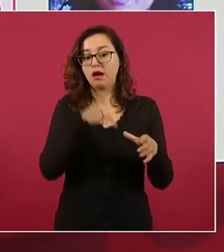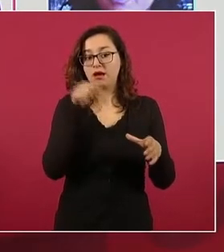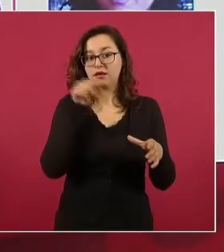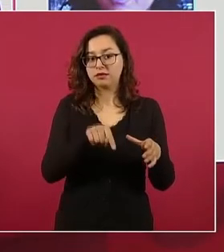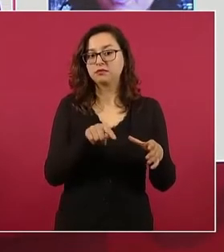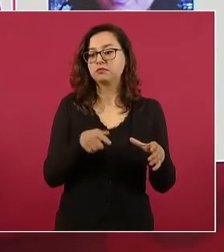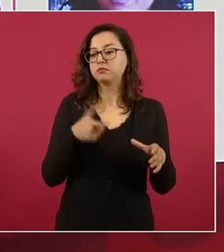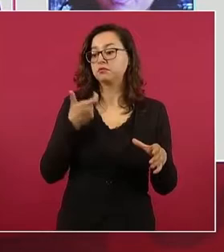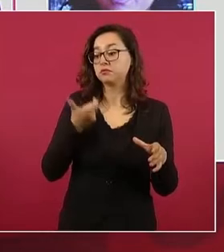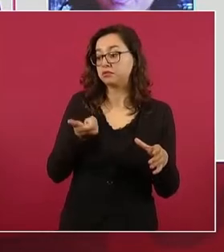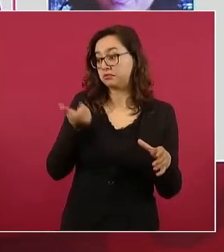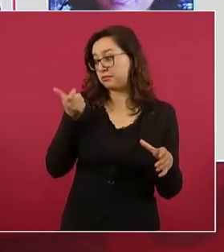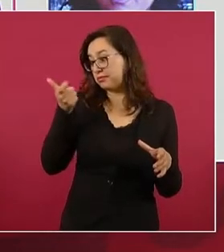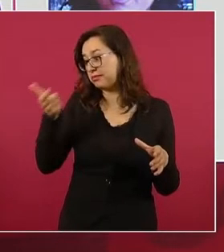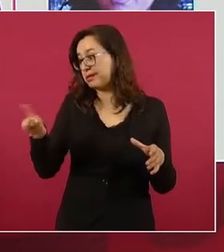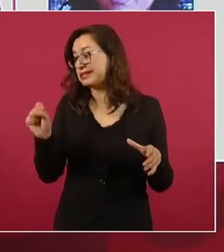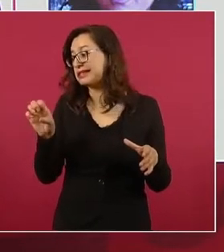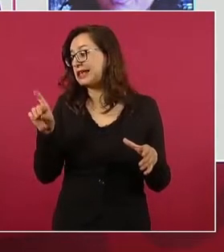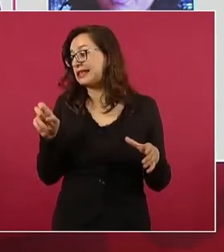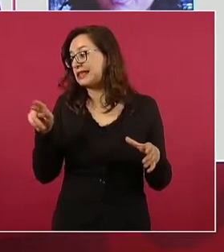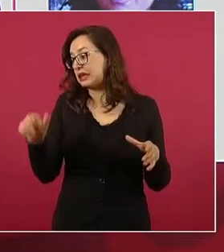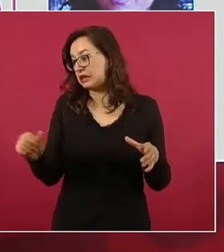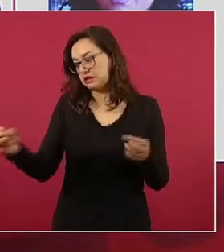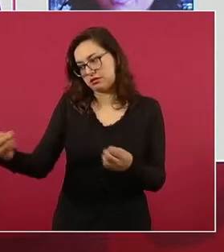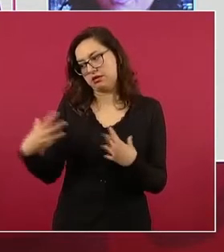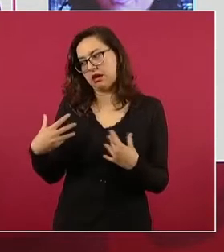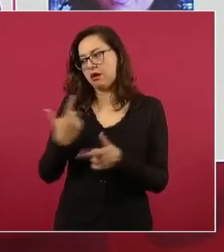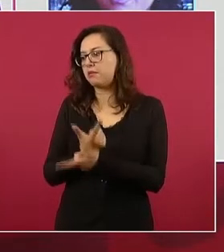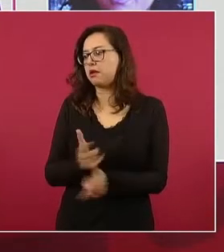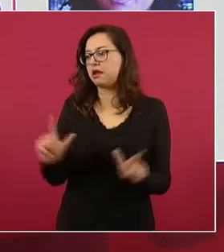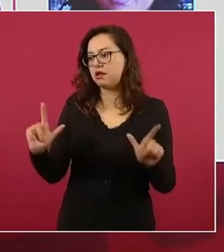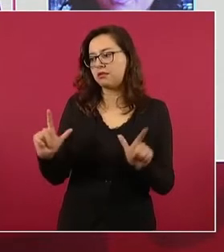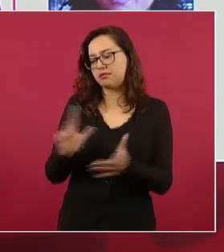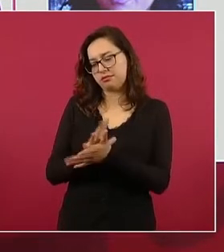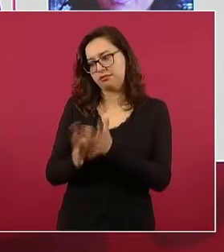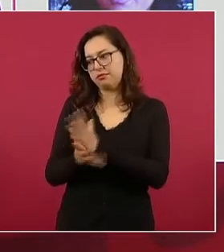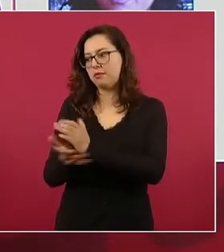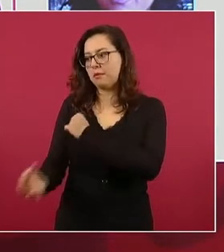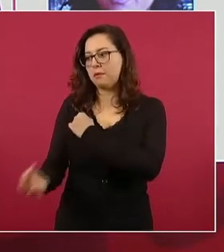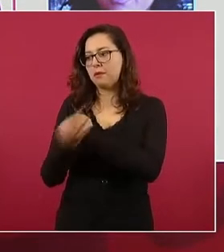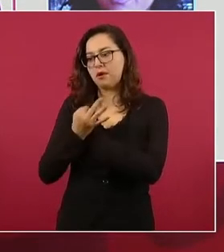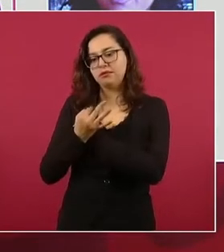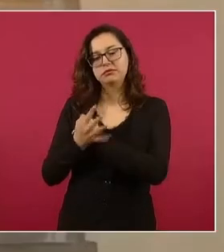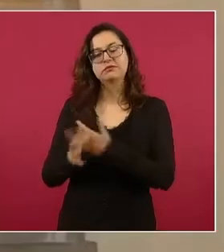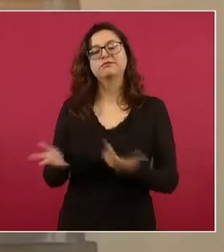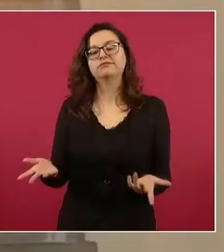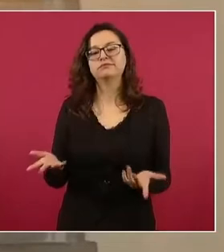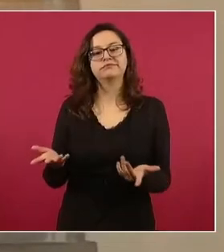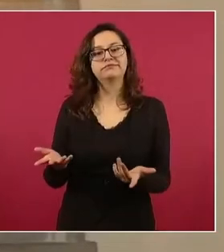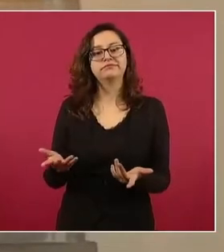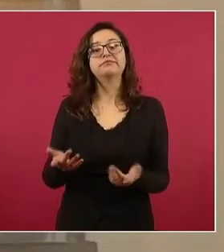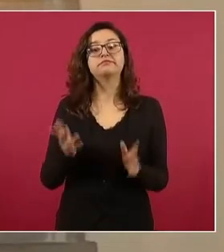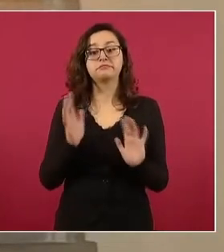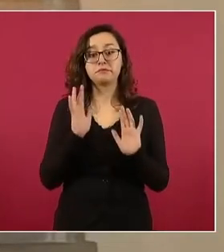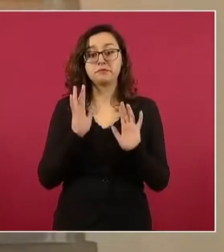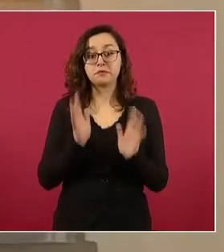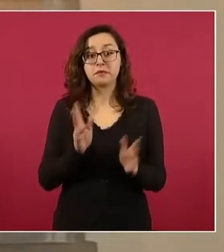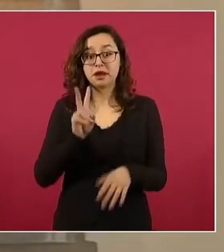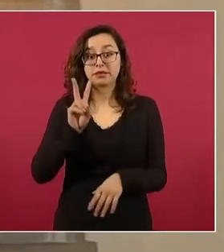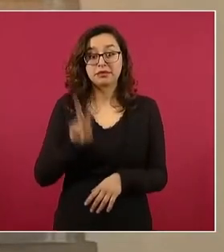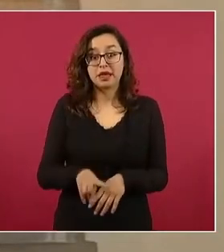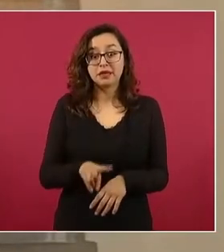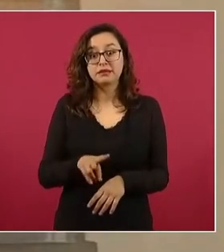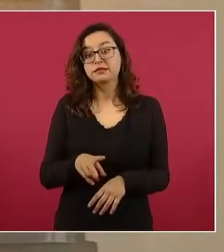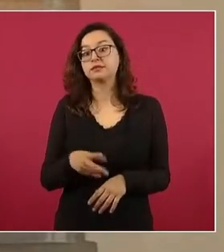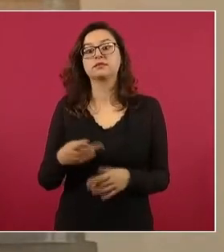a elementos de la Sedena para poder ser liberados en una acción que queremos resaltar, que estuvo en inferioridad